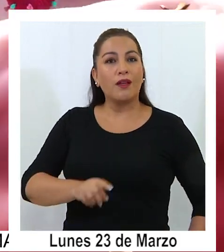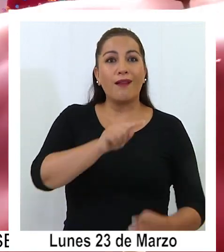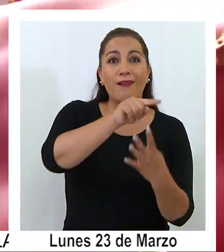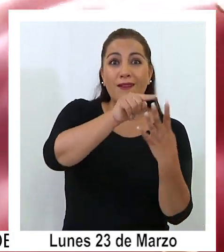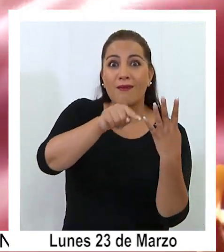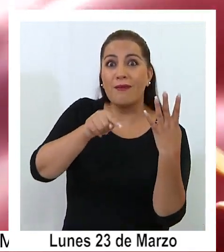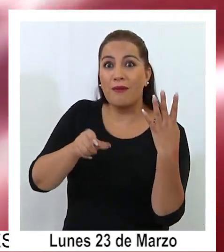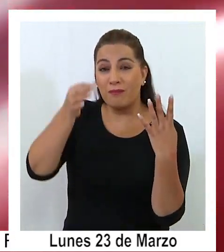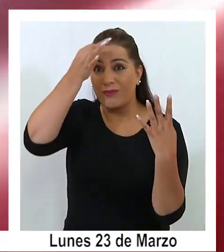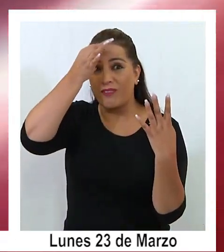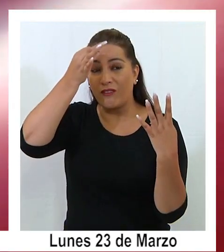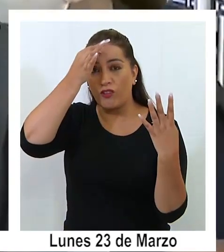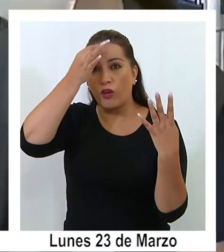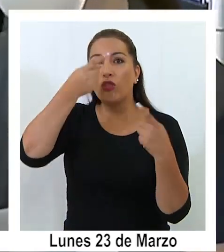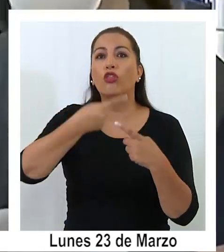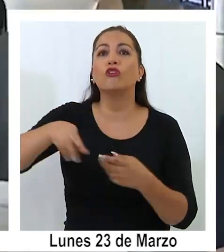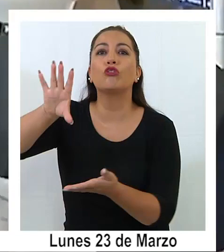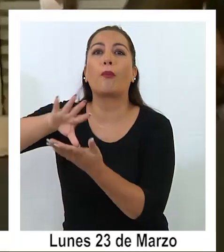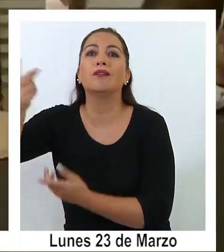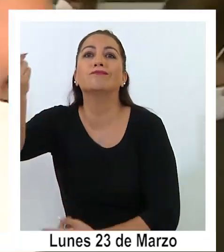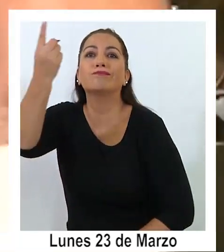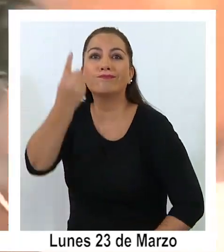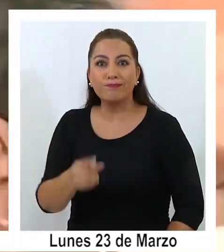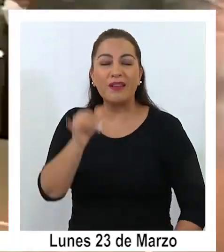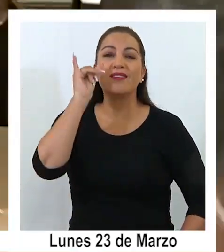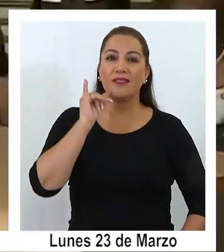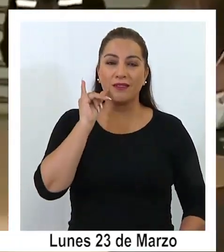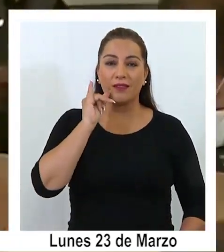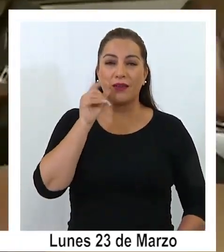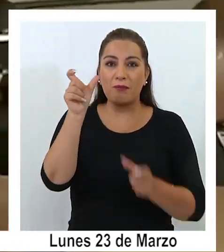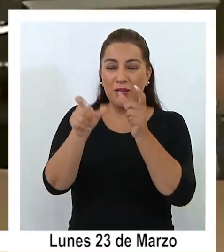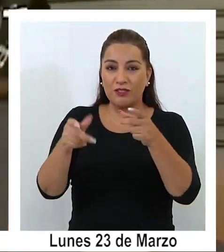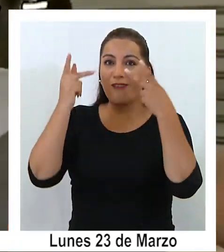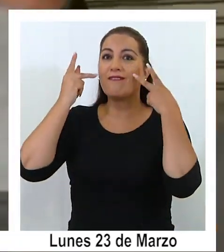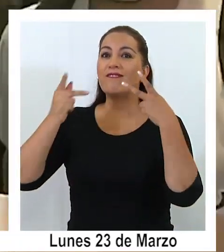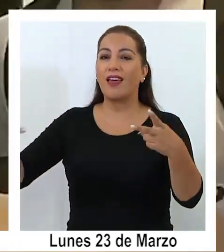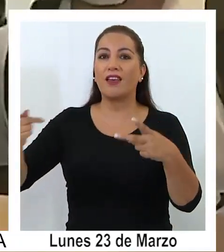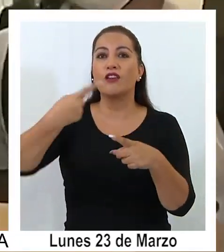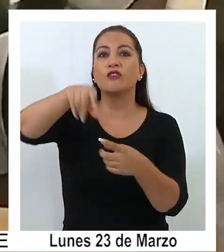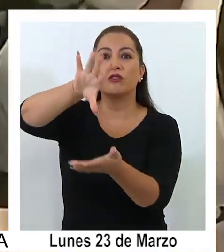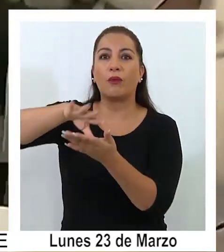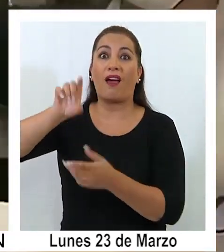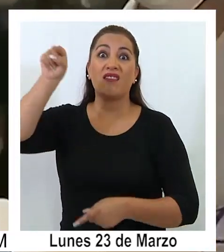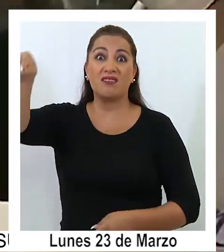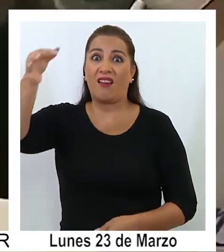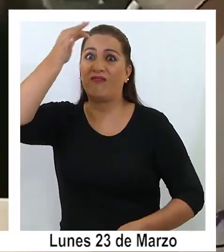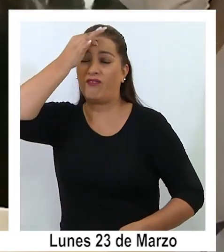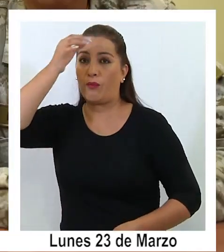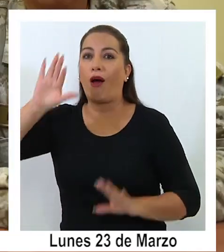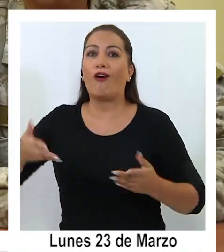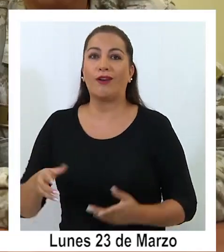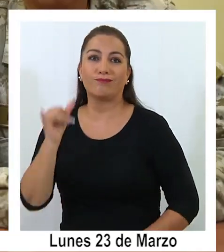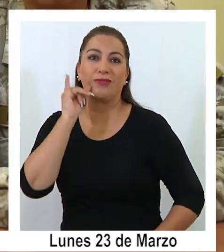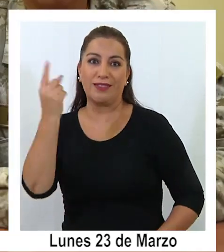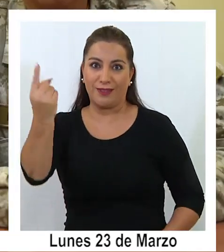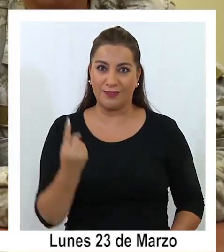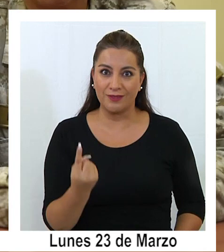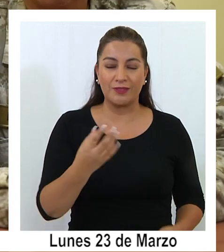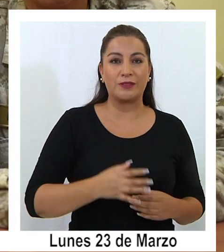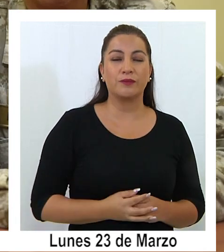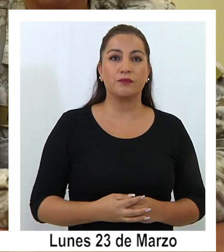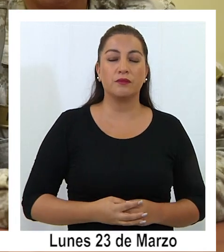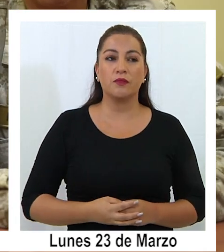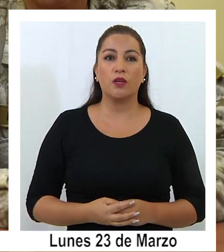casos, hasta ahora, son importados, es decir, de personas que viajaron fuera del país y se contagiaron allí. Obviamente que